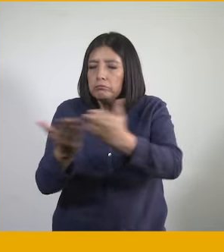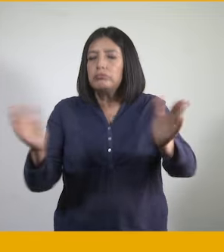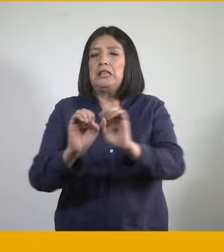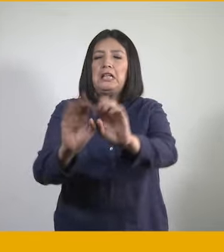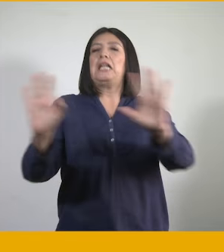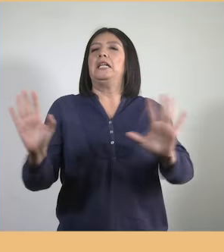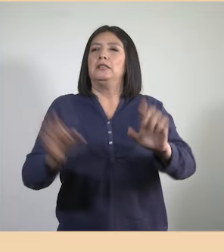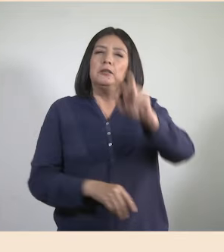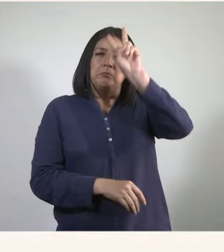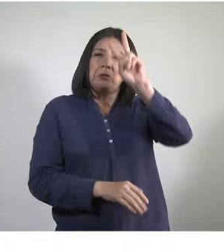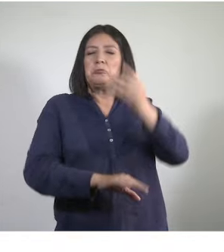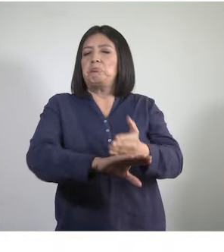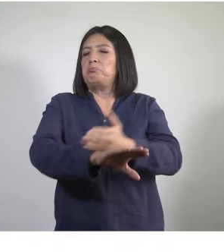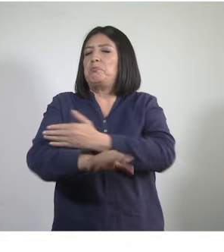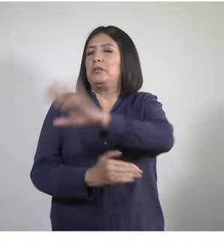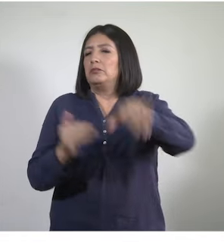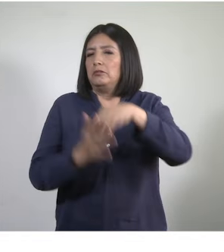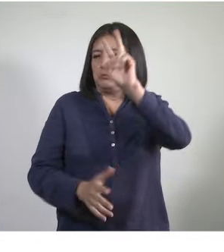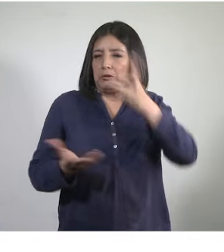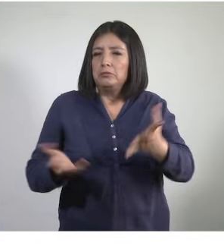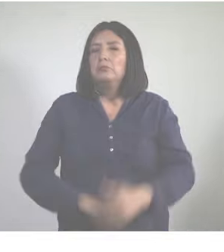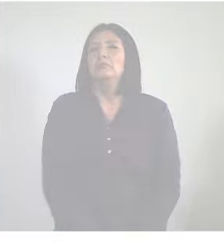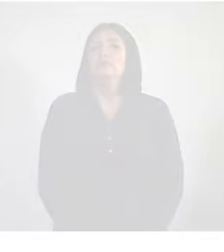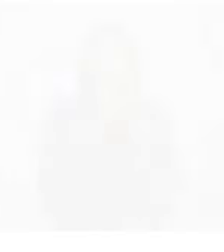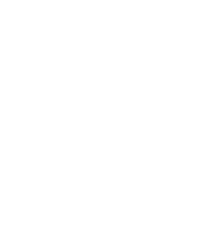transparentes. Perú, progreso para todos.